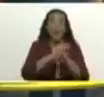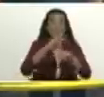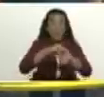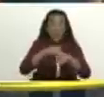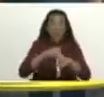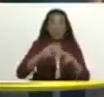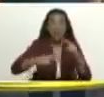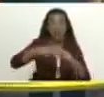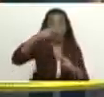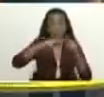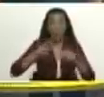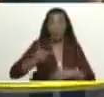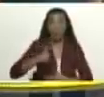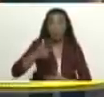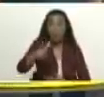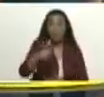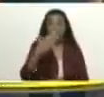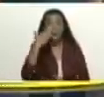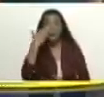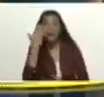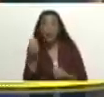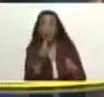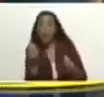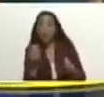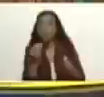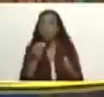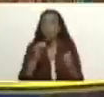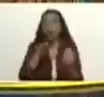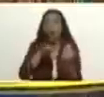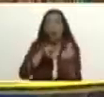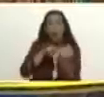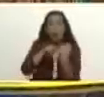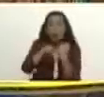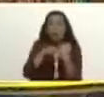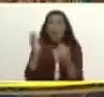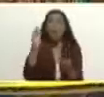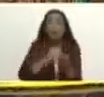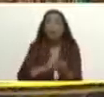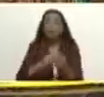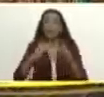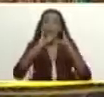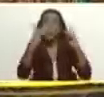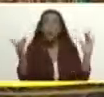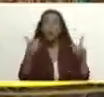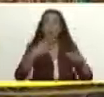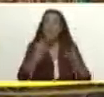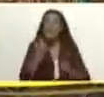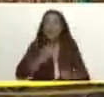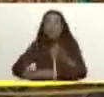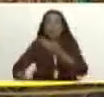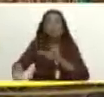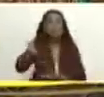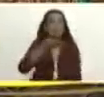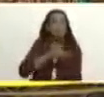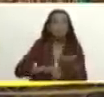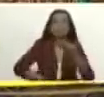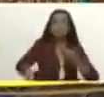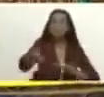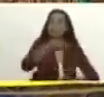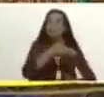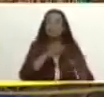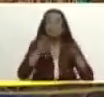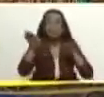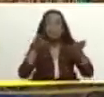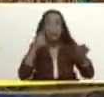ministerio del transporte para el poder popular podamos reactivar los trabajos y que esa es una zona donde está la zona de